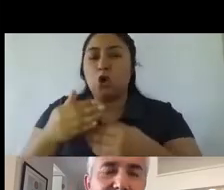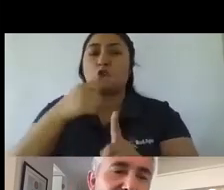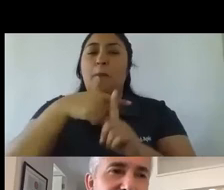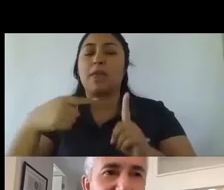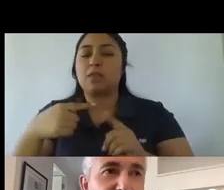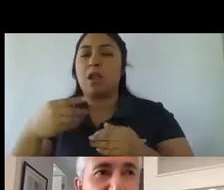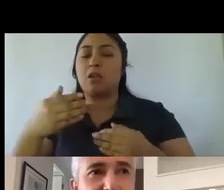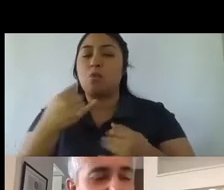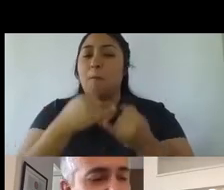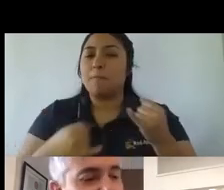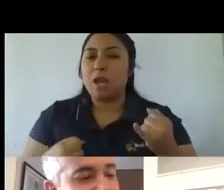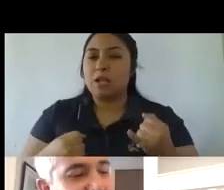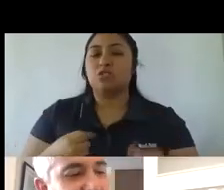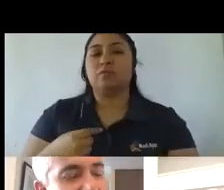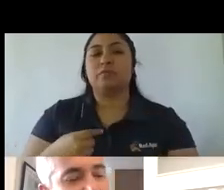tan como